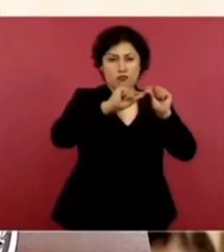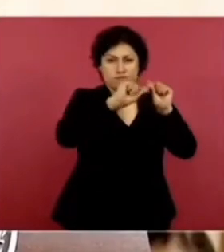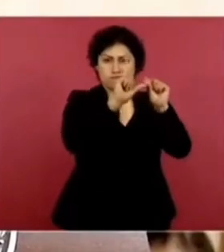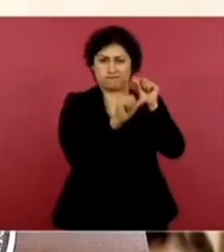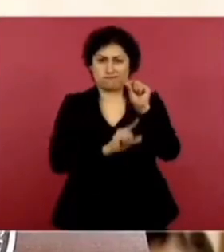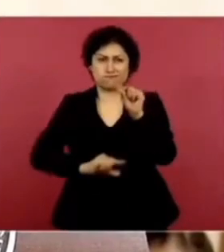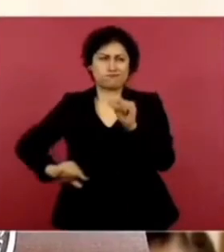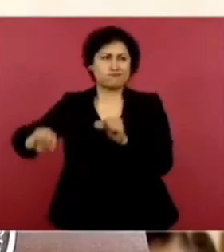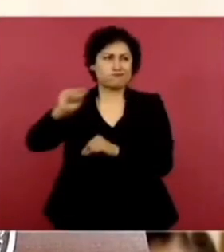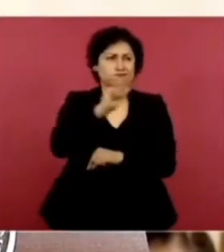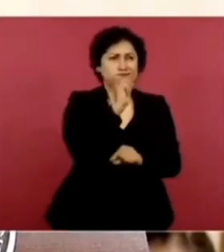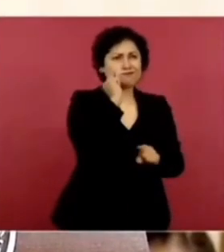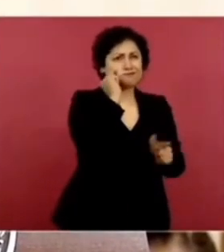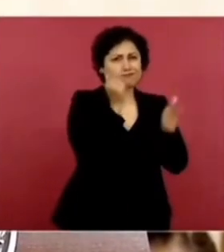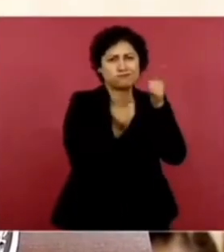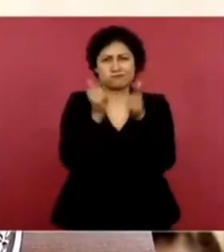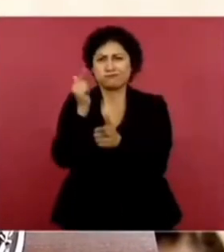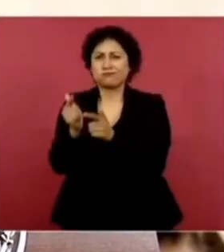Gobernar.